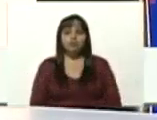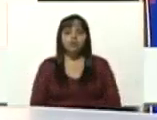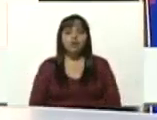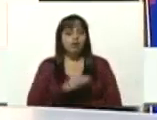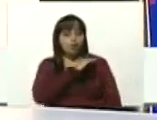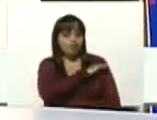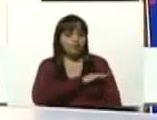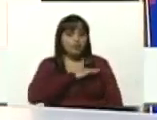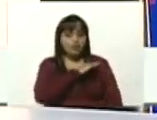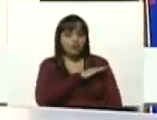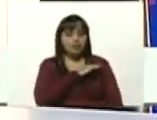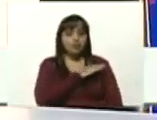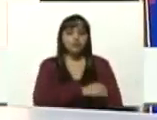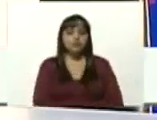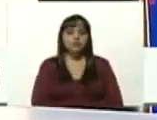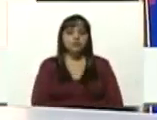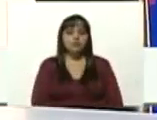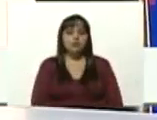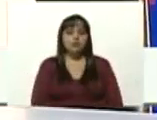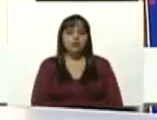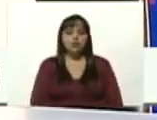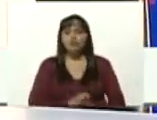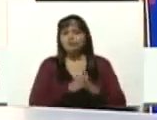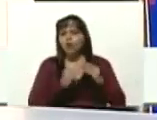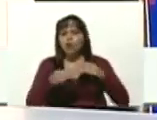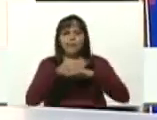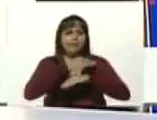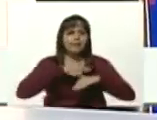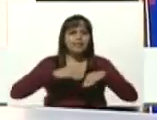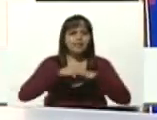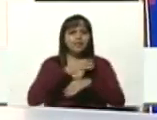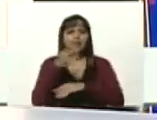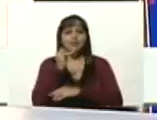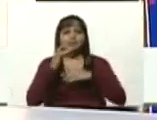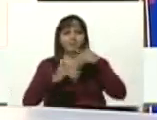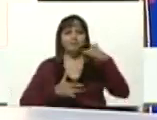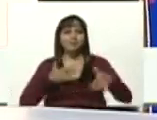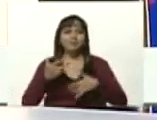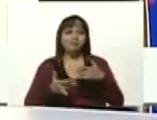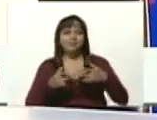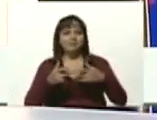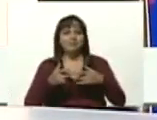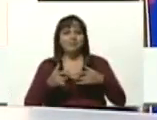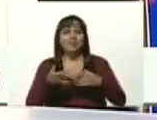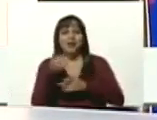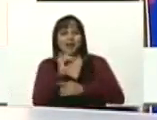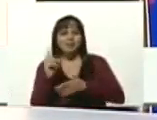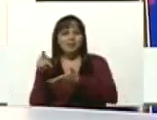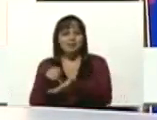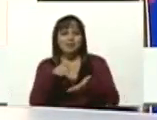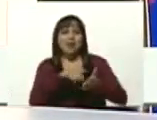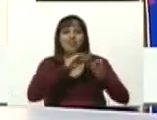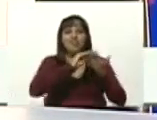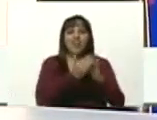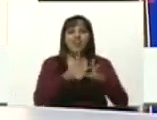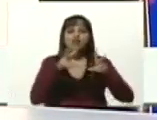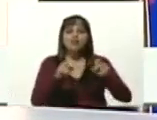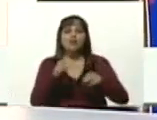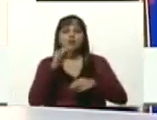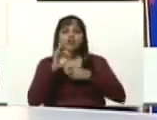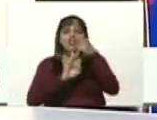presidentes que tienen alguna actividad en el territorio están involucrados está Barrio Nuevo Barrio Tricolor